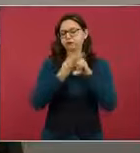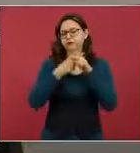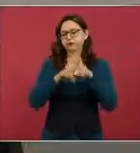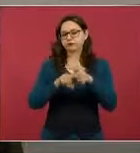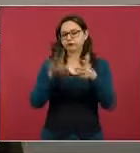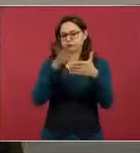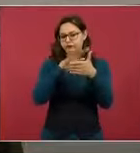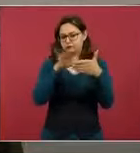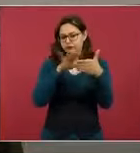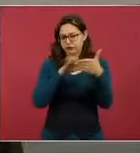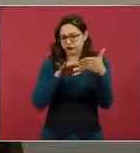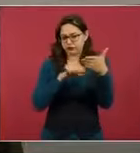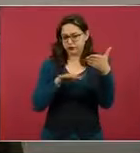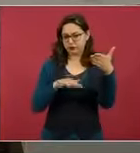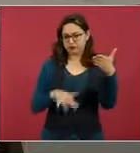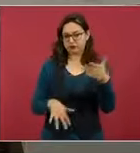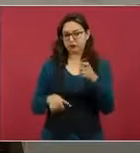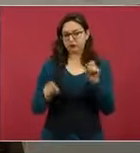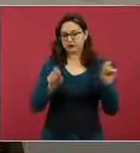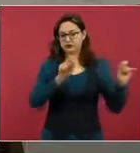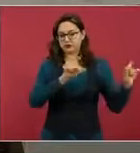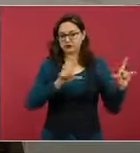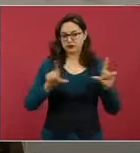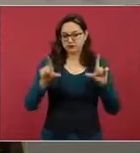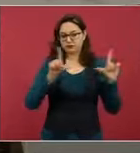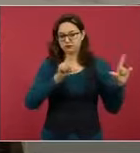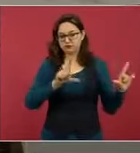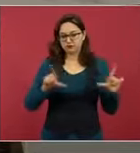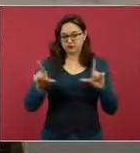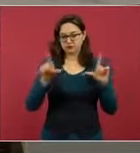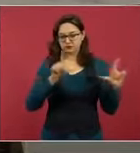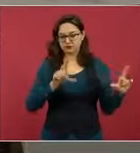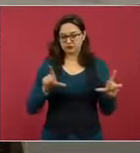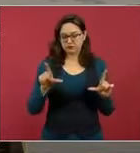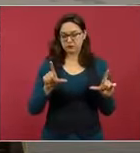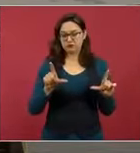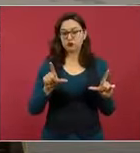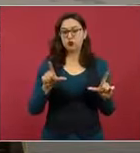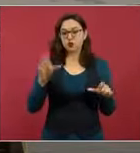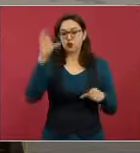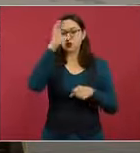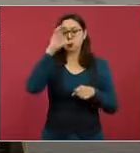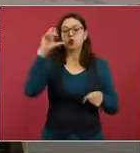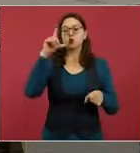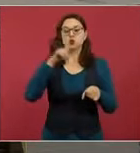exposición de la parte cultural.